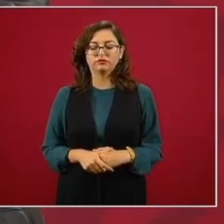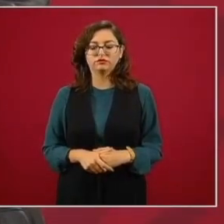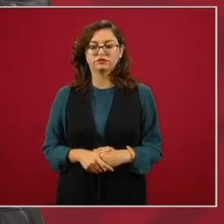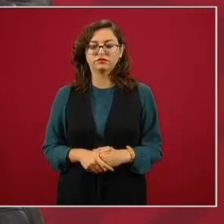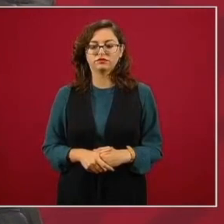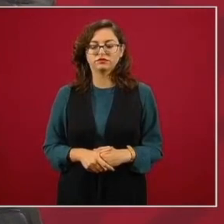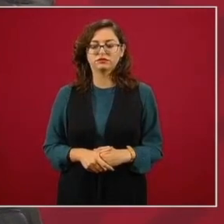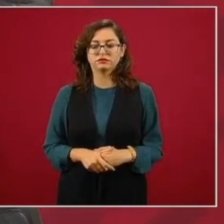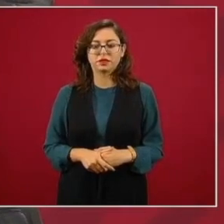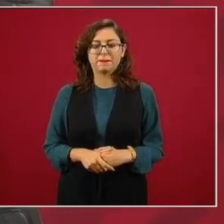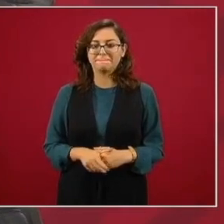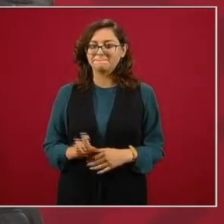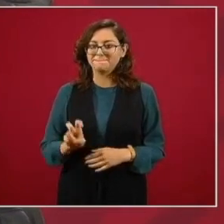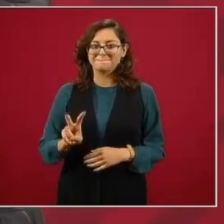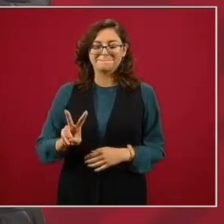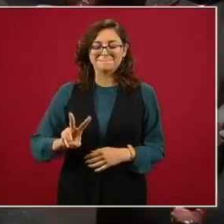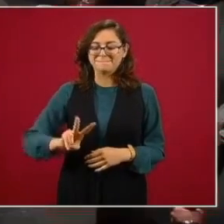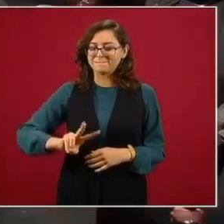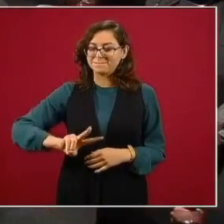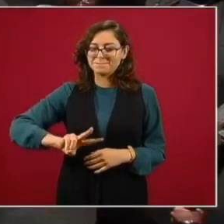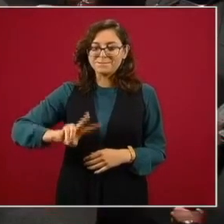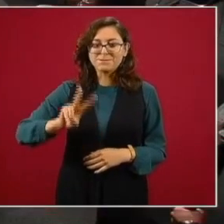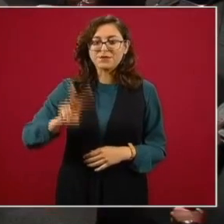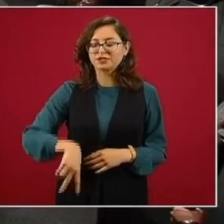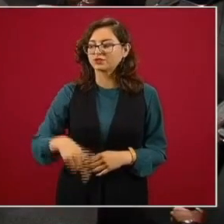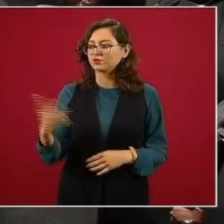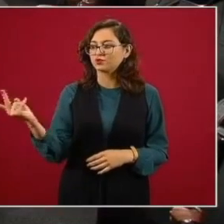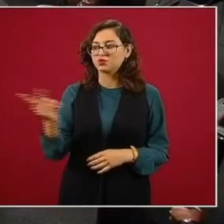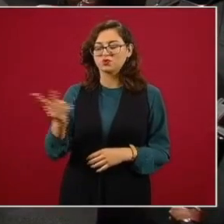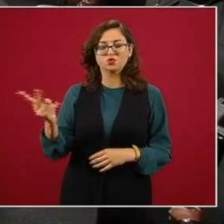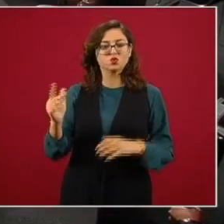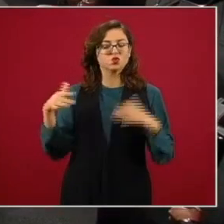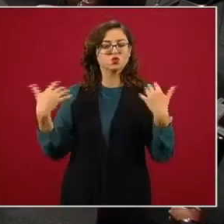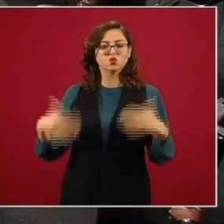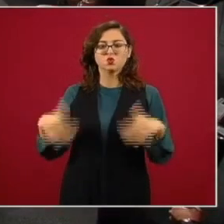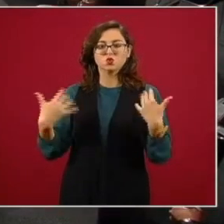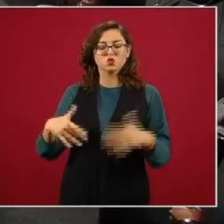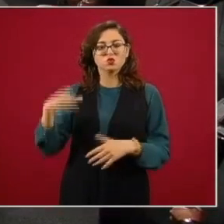de los mejores científicos de México